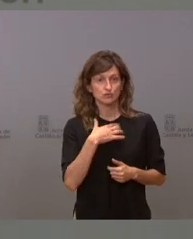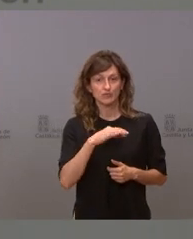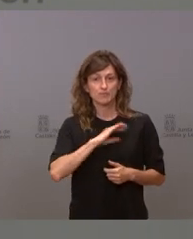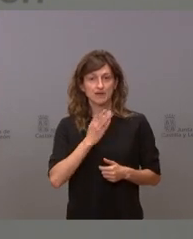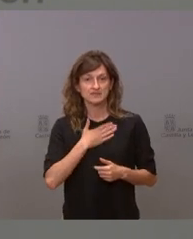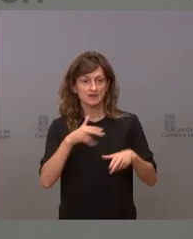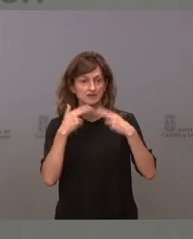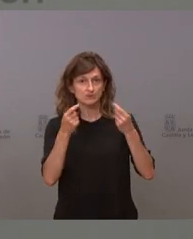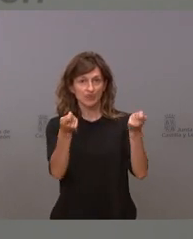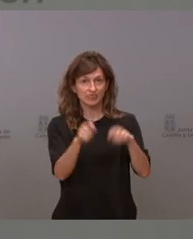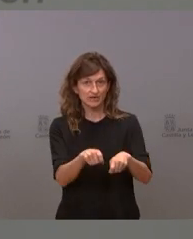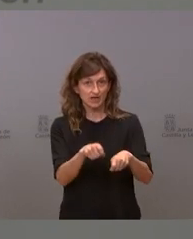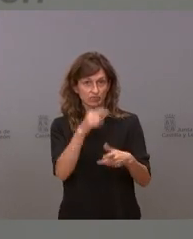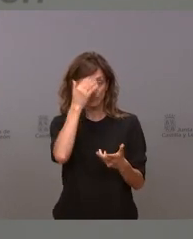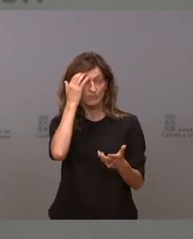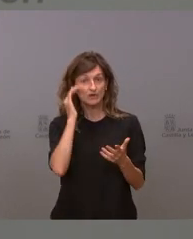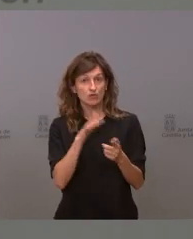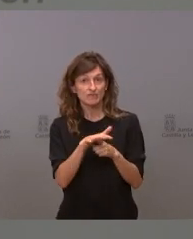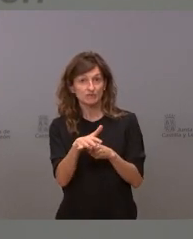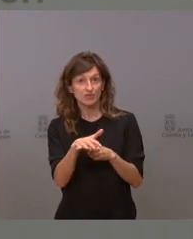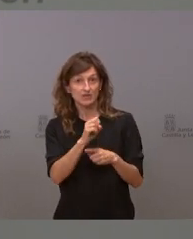mañana los restaurantes qué impacto va a tener esto